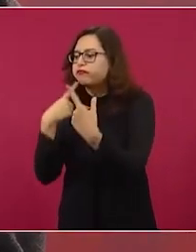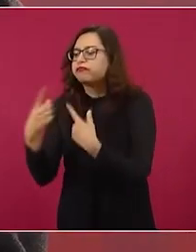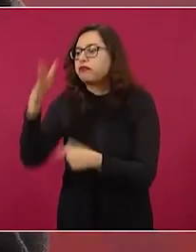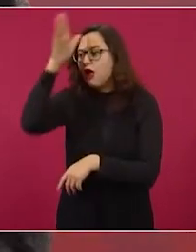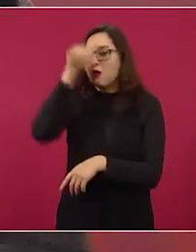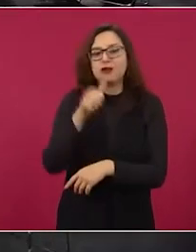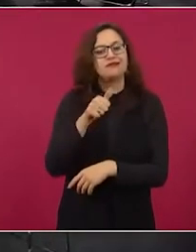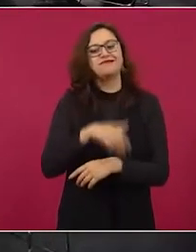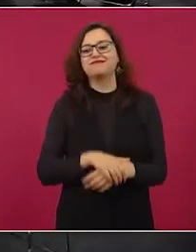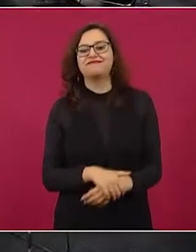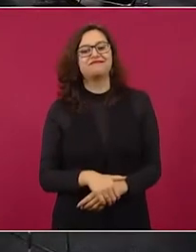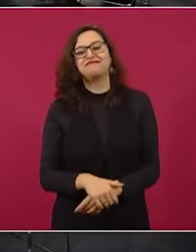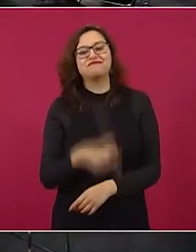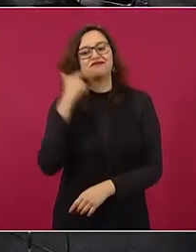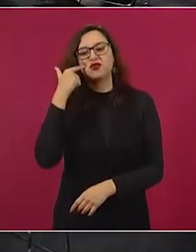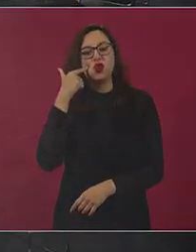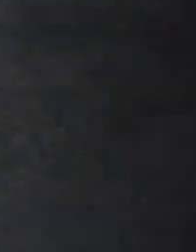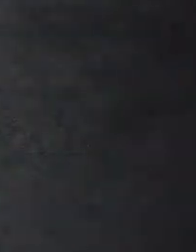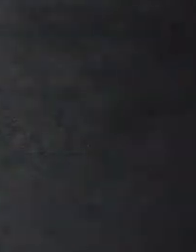Para.